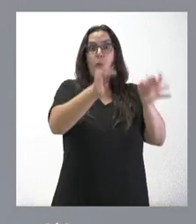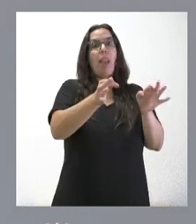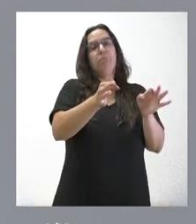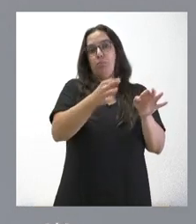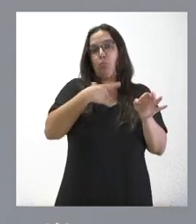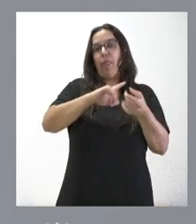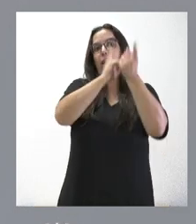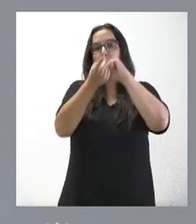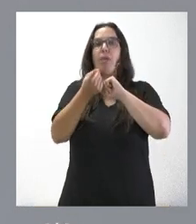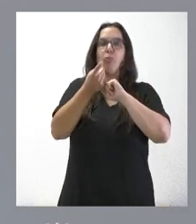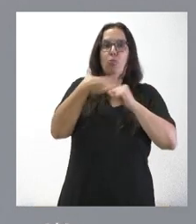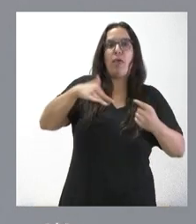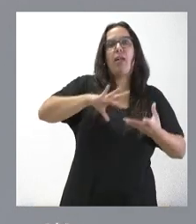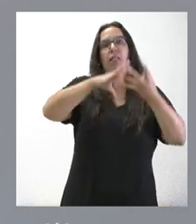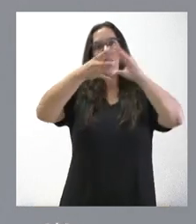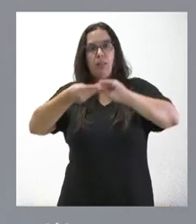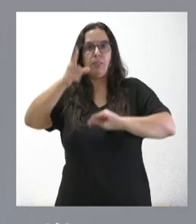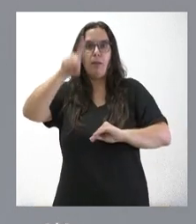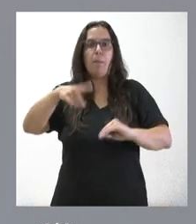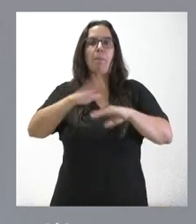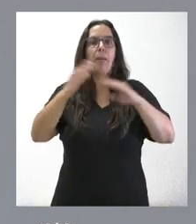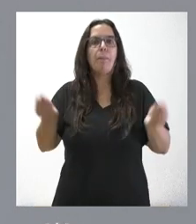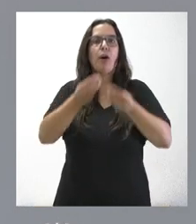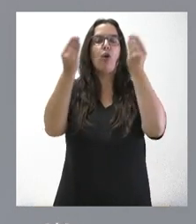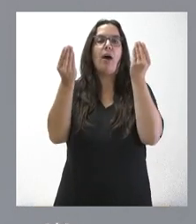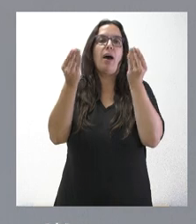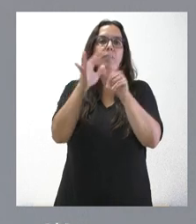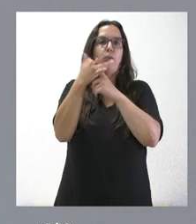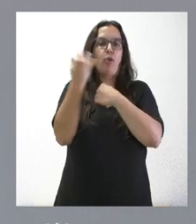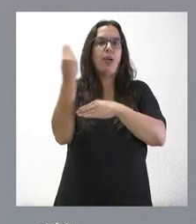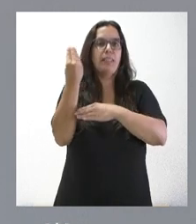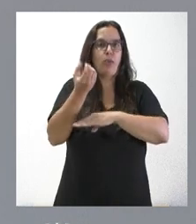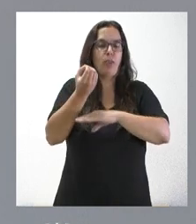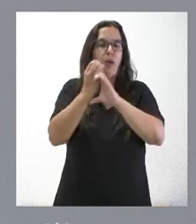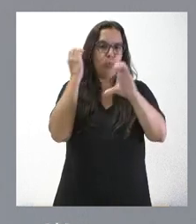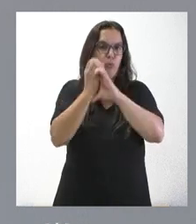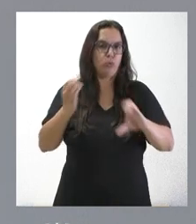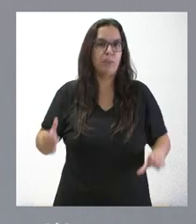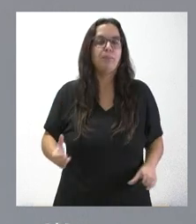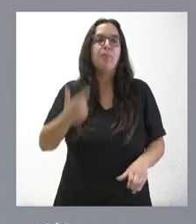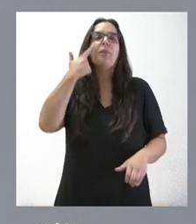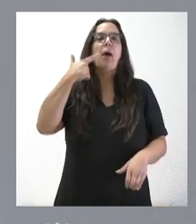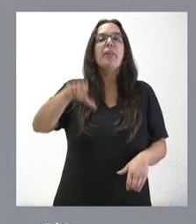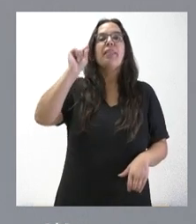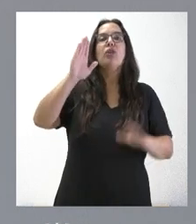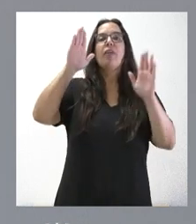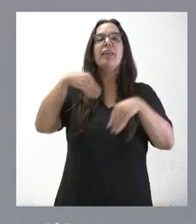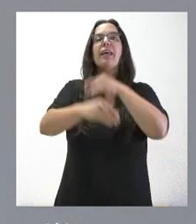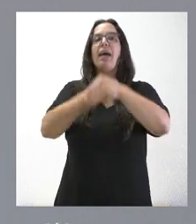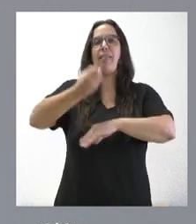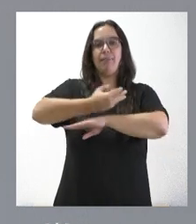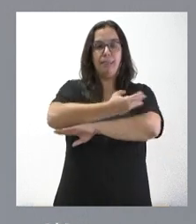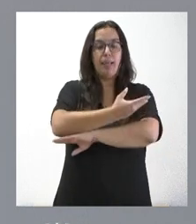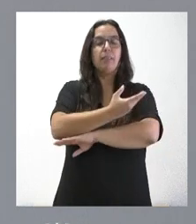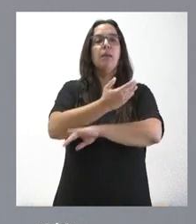y que, por tanto, podrían condicionar una mejora en las condiciones de la estación de autobuses. Vamos a ver cuál es la decisión final que se pone en práctica.